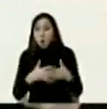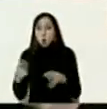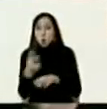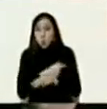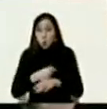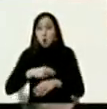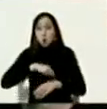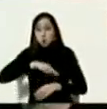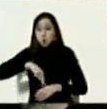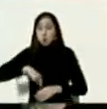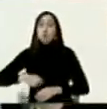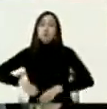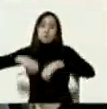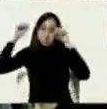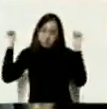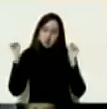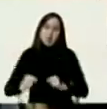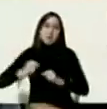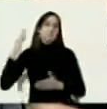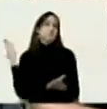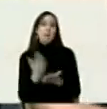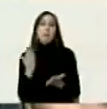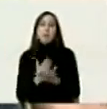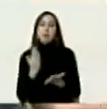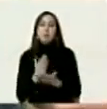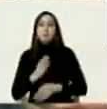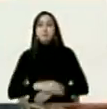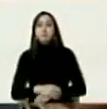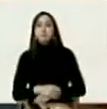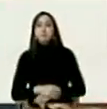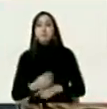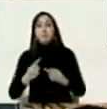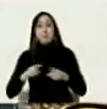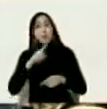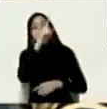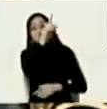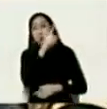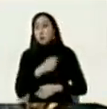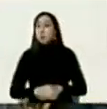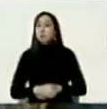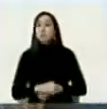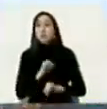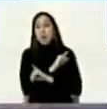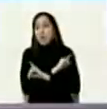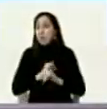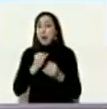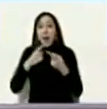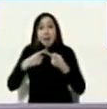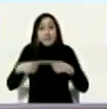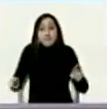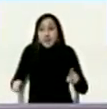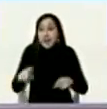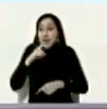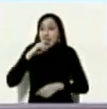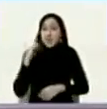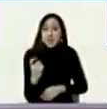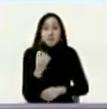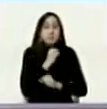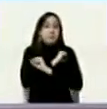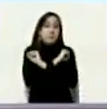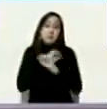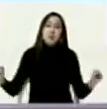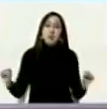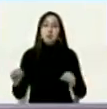digo estamos preparados siempre pero ellos tienen que ceder en su arrogancia en su odio y en su